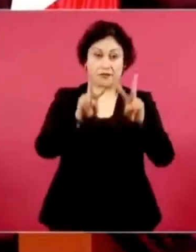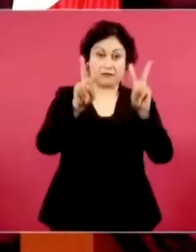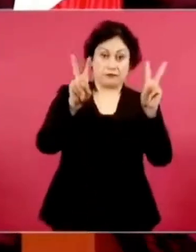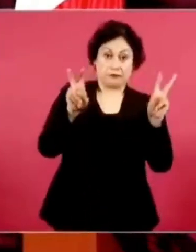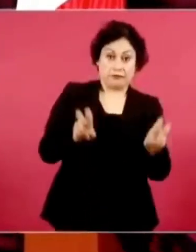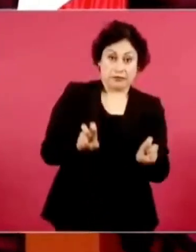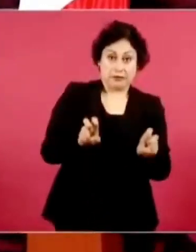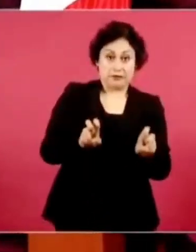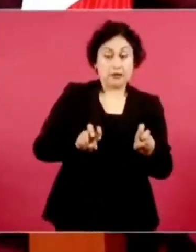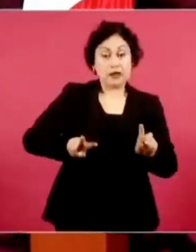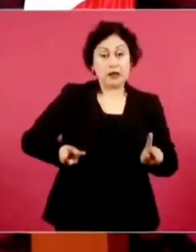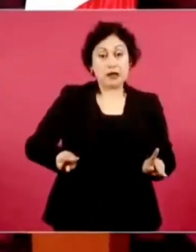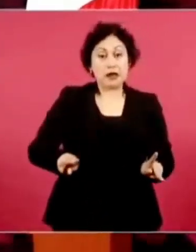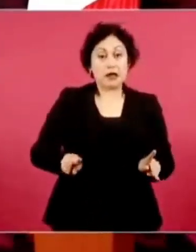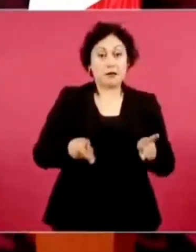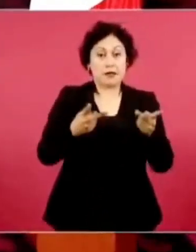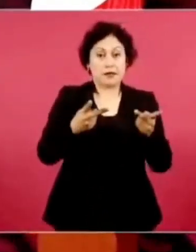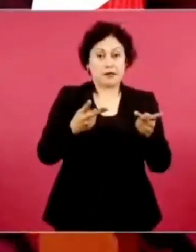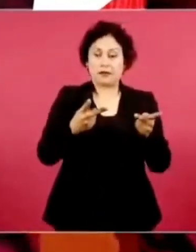droga.